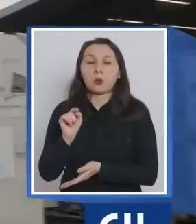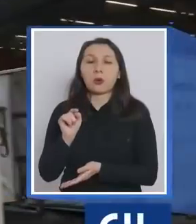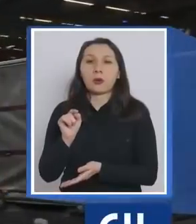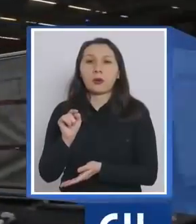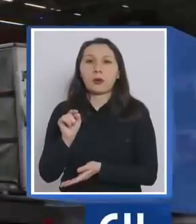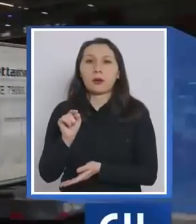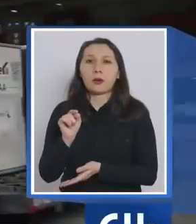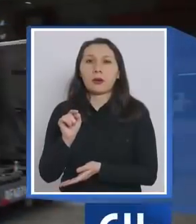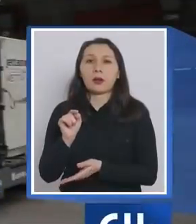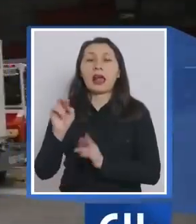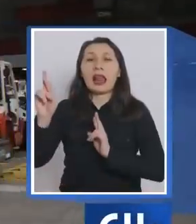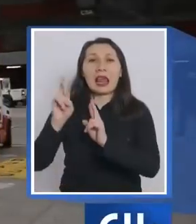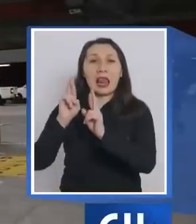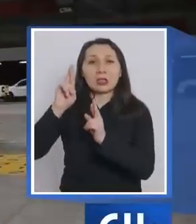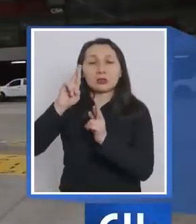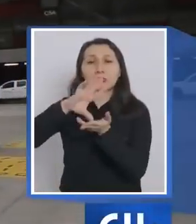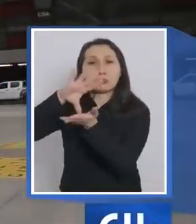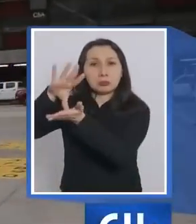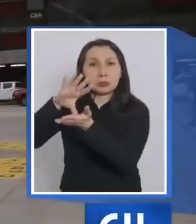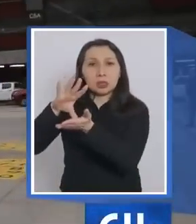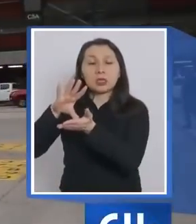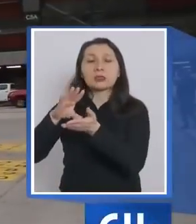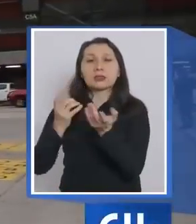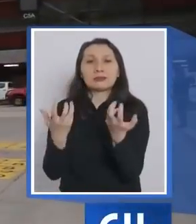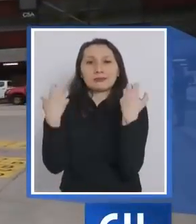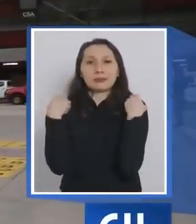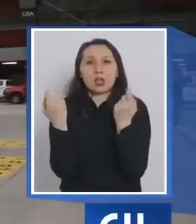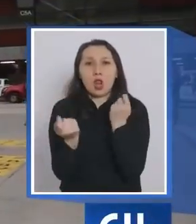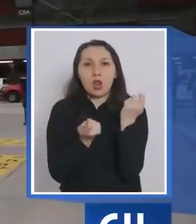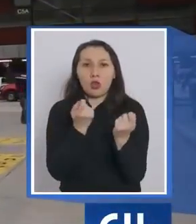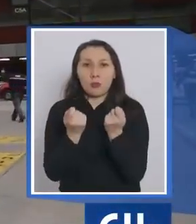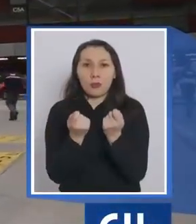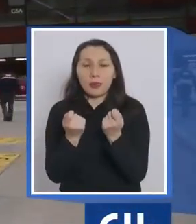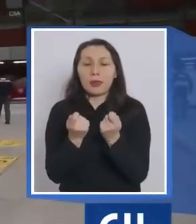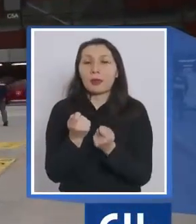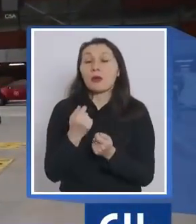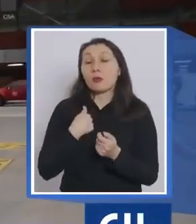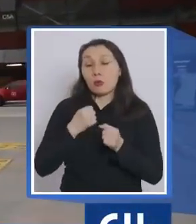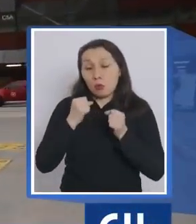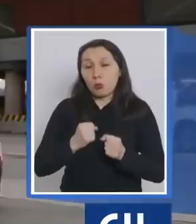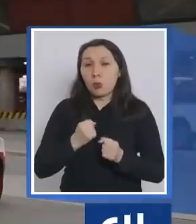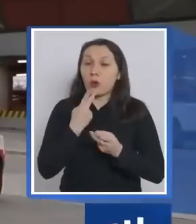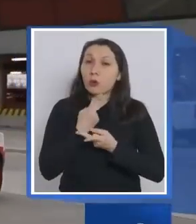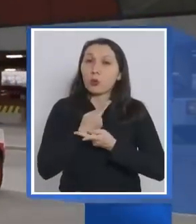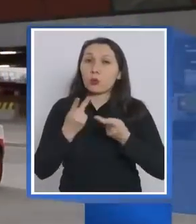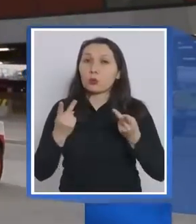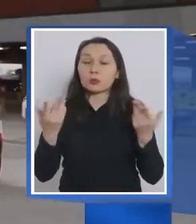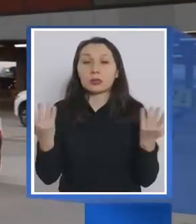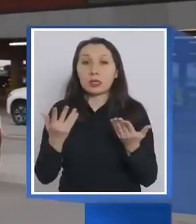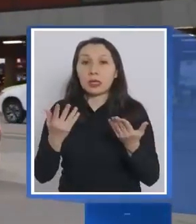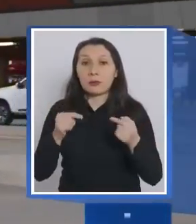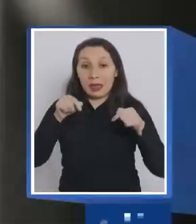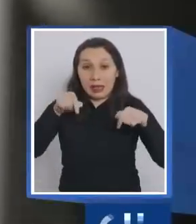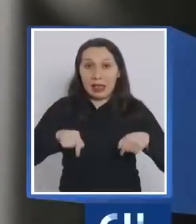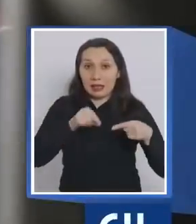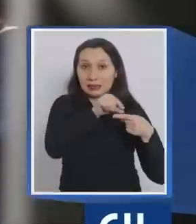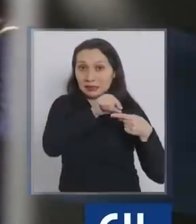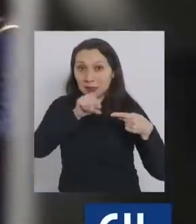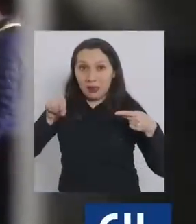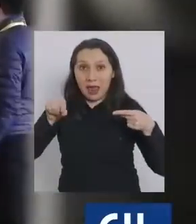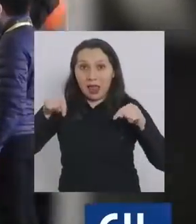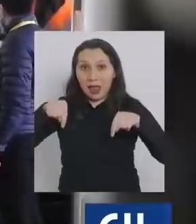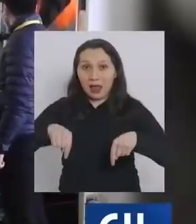de Relaciones Exteriores, encargado de Economía. Y puedo anunciar que para esta semana,